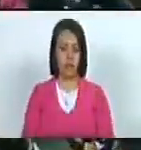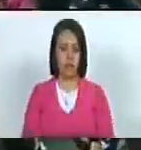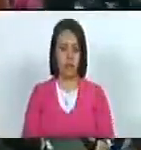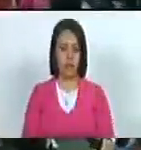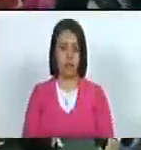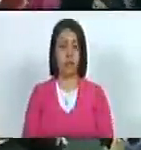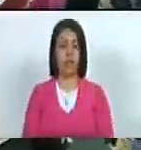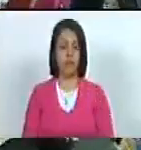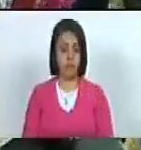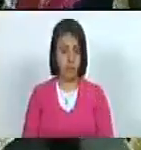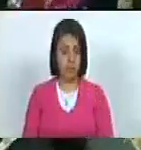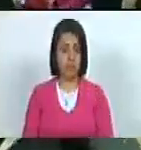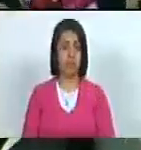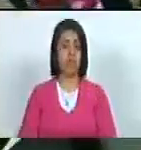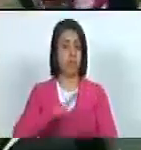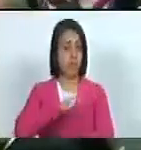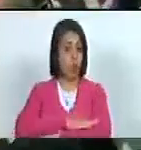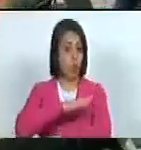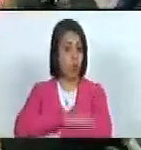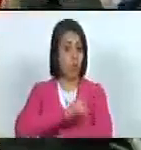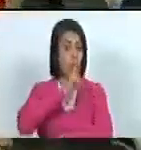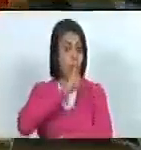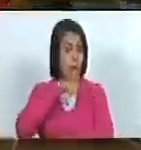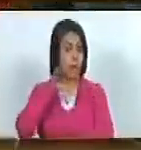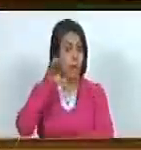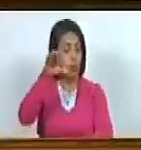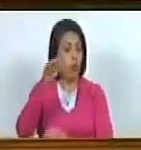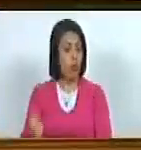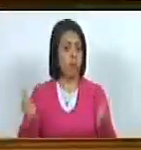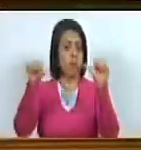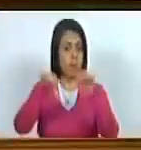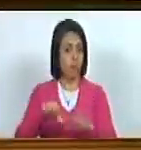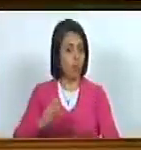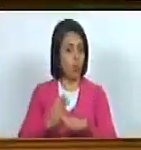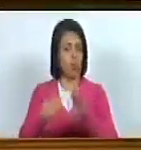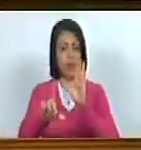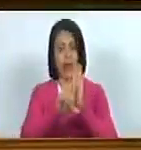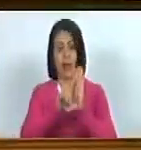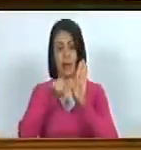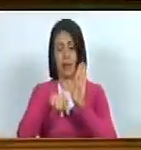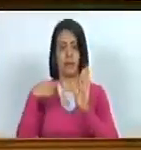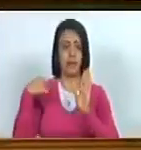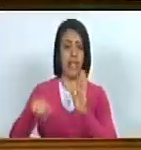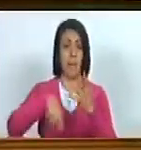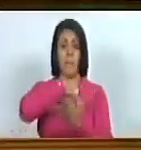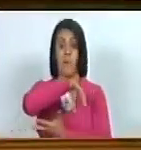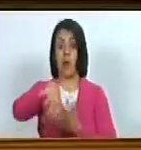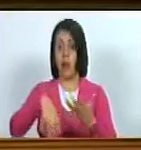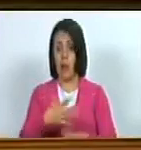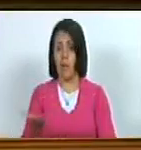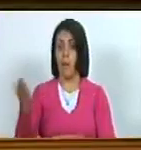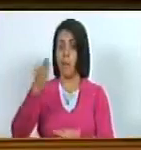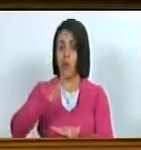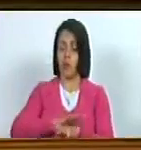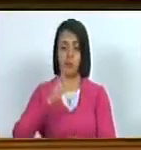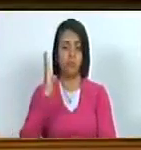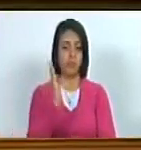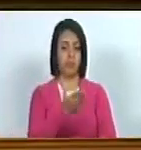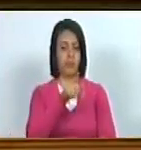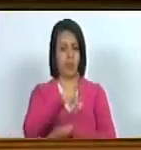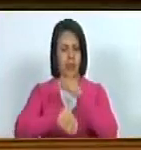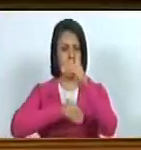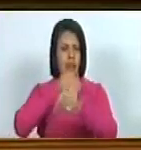los actos tienen consecuencias y los actos contra la ley tienen consecuencias sancionatorias